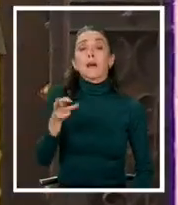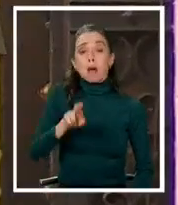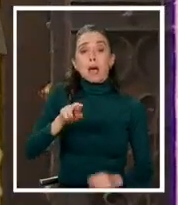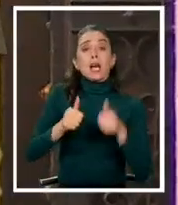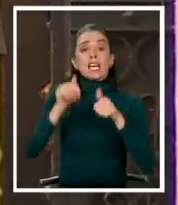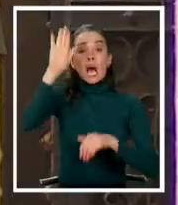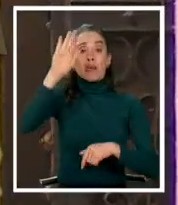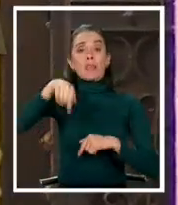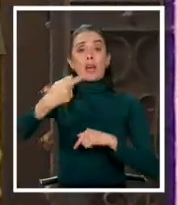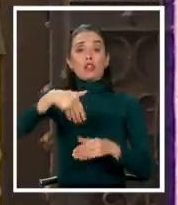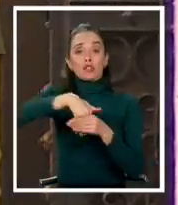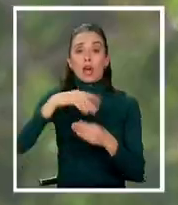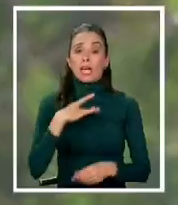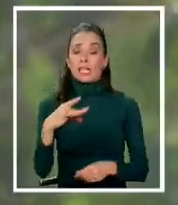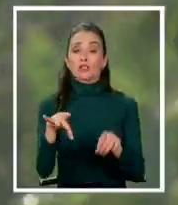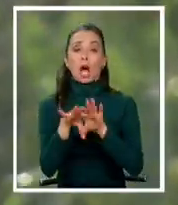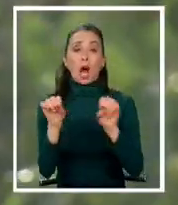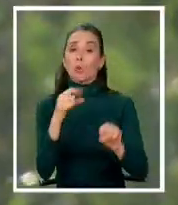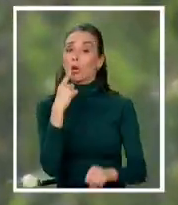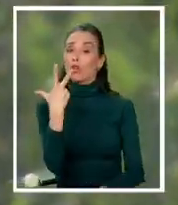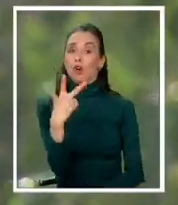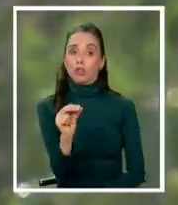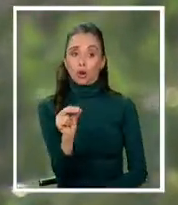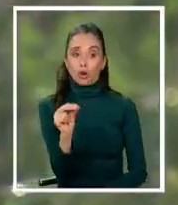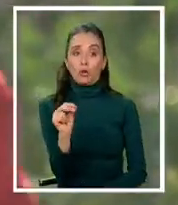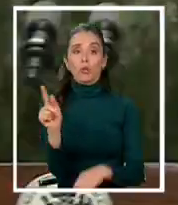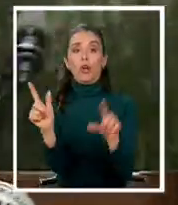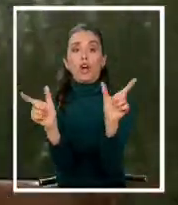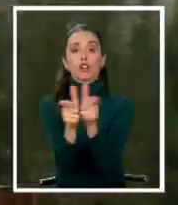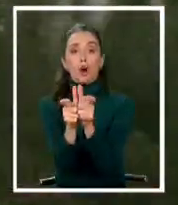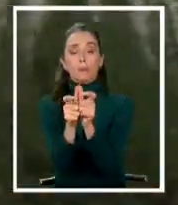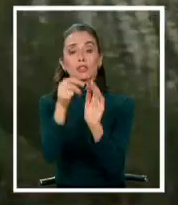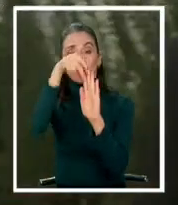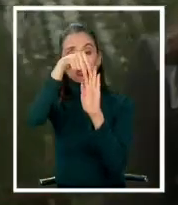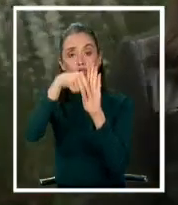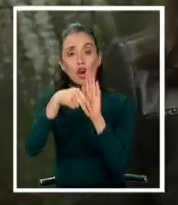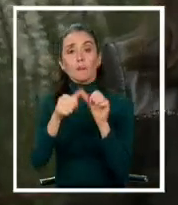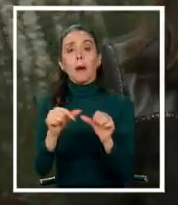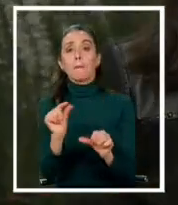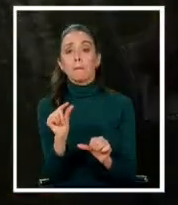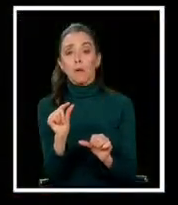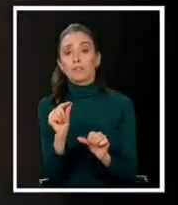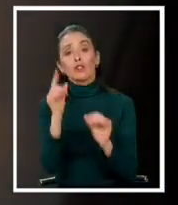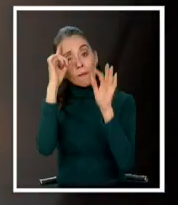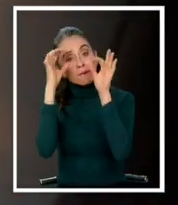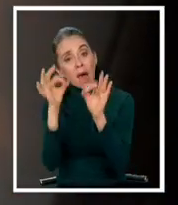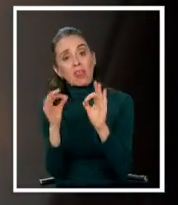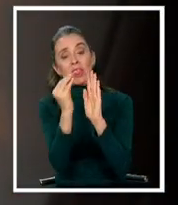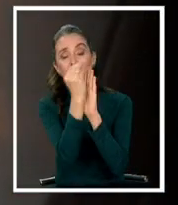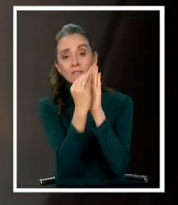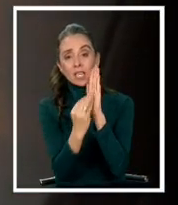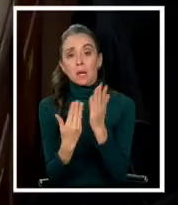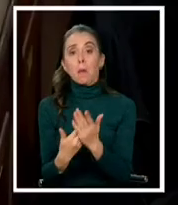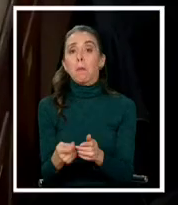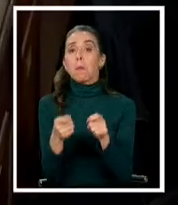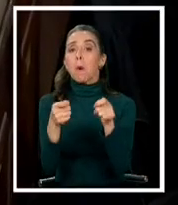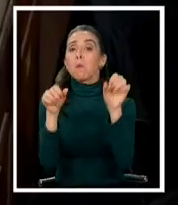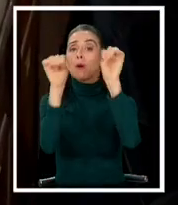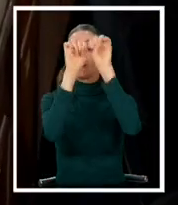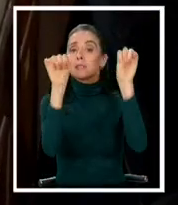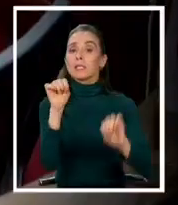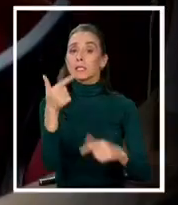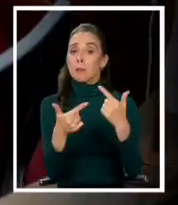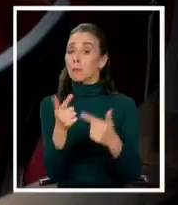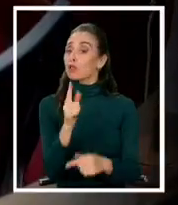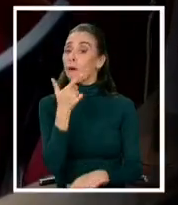elección? De momento, el acuerdo es que no, pero será la Comisión de Normas Transitorias la que lo defina. Propuestas de sistema político